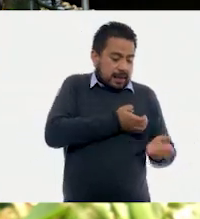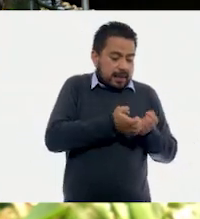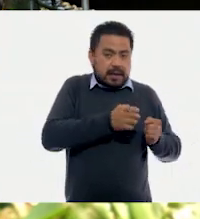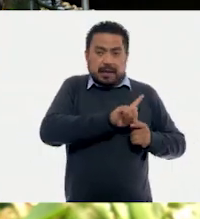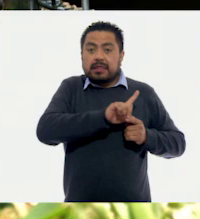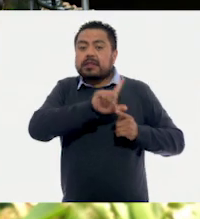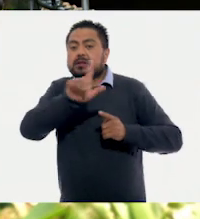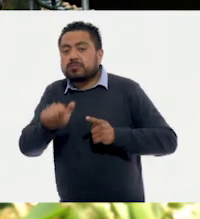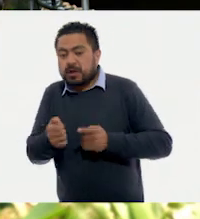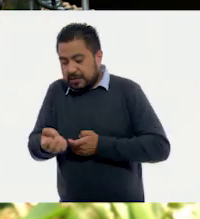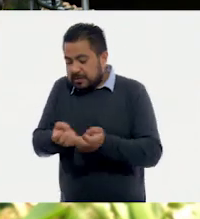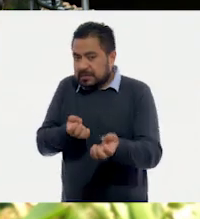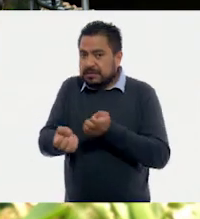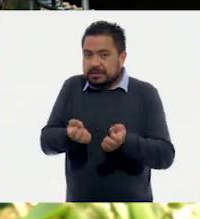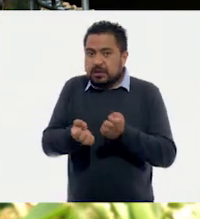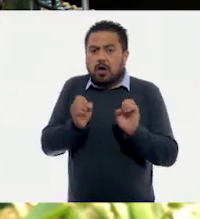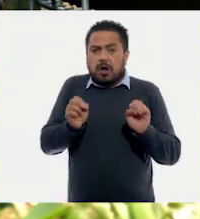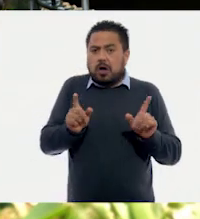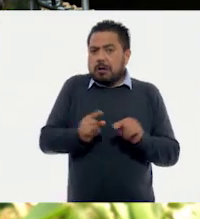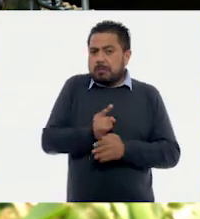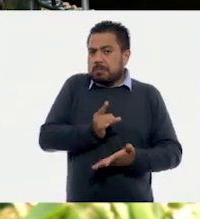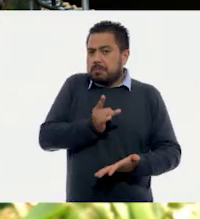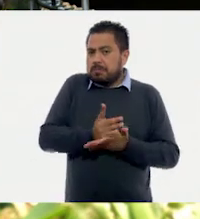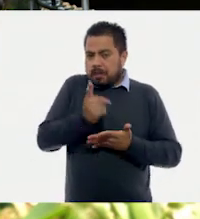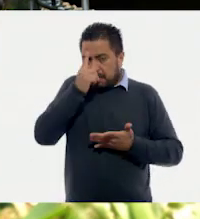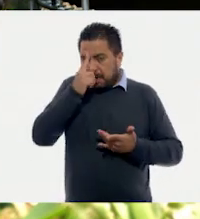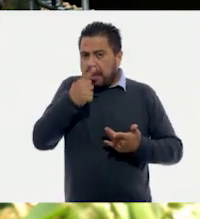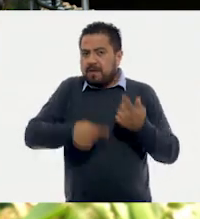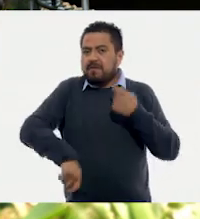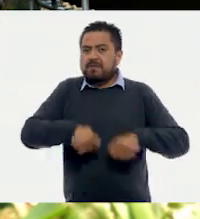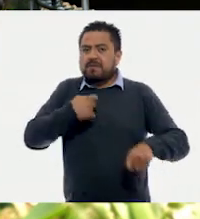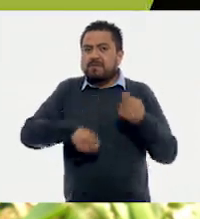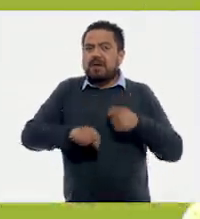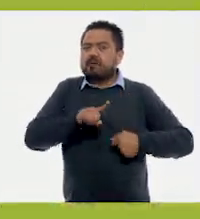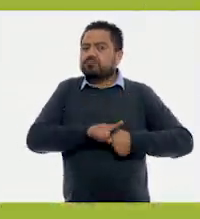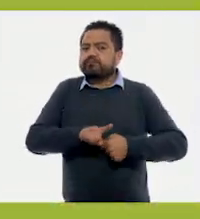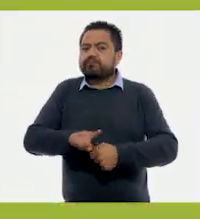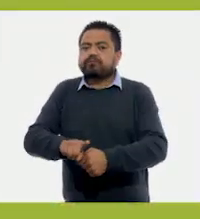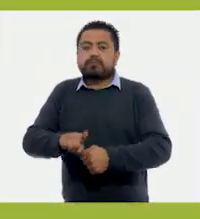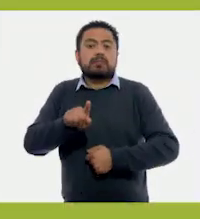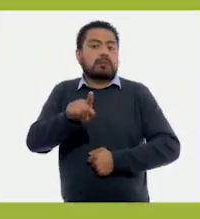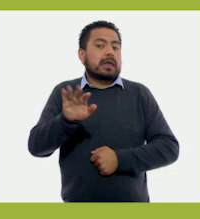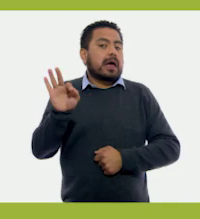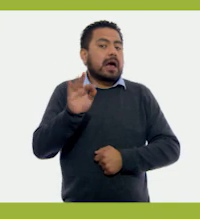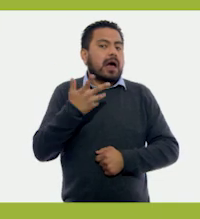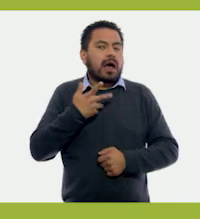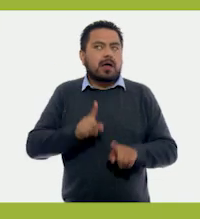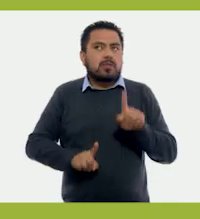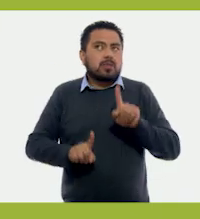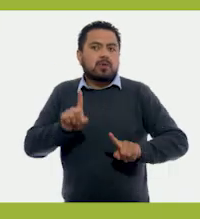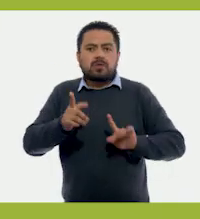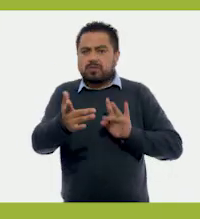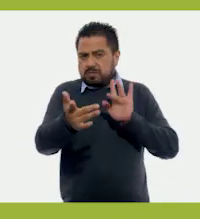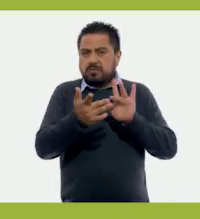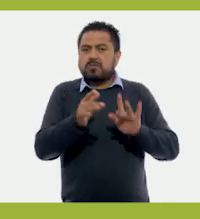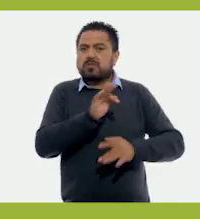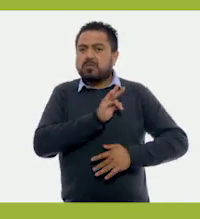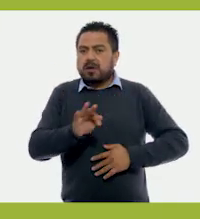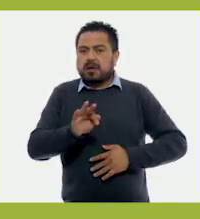para antes de hacer ejercicio, para después de hacer ejercicio o simplemente para ir ganando flexibilidad día con día. Si tienes alguna duda, contáctanos.